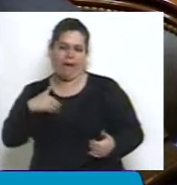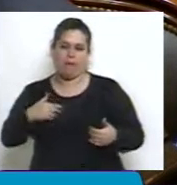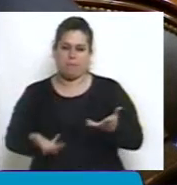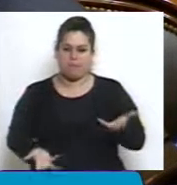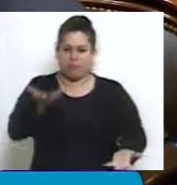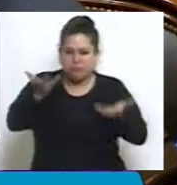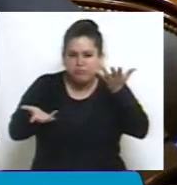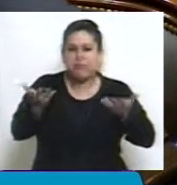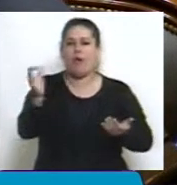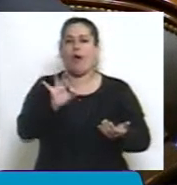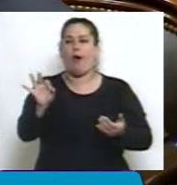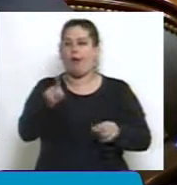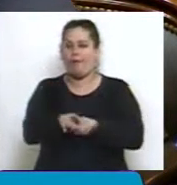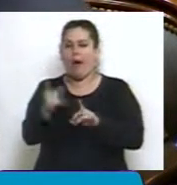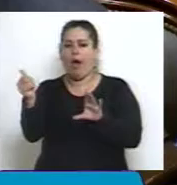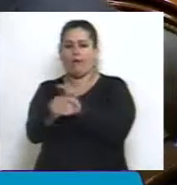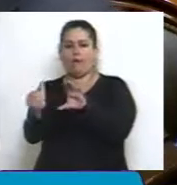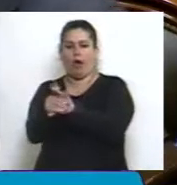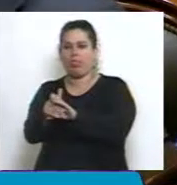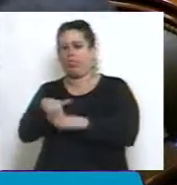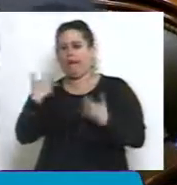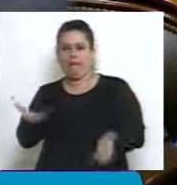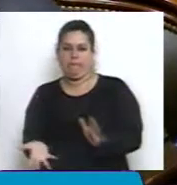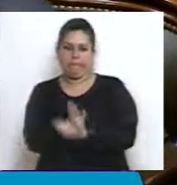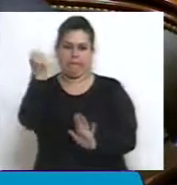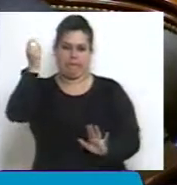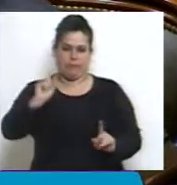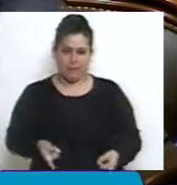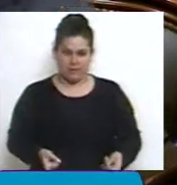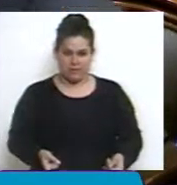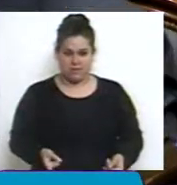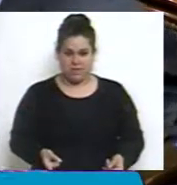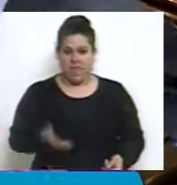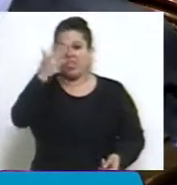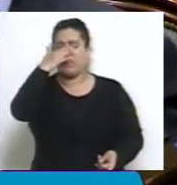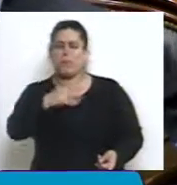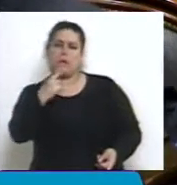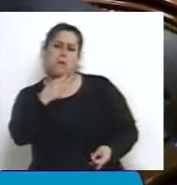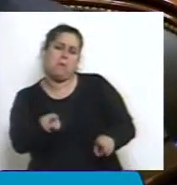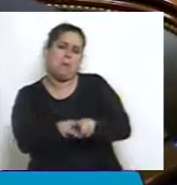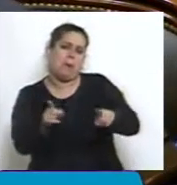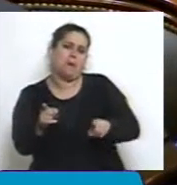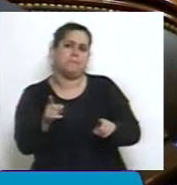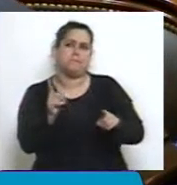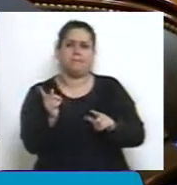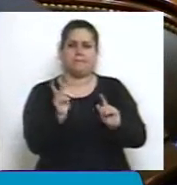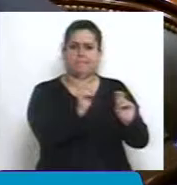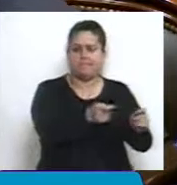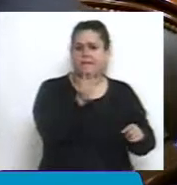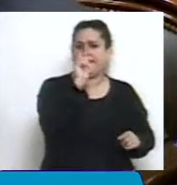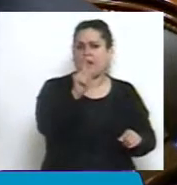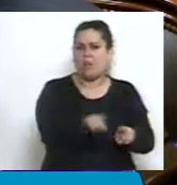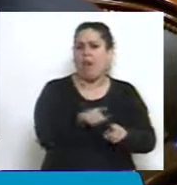en la administración de los fondos públicos. Nuevamente vamos a tratar, a continuación, la delegación de facultades a través de la declaración